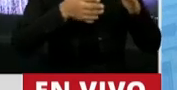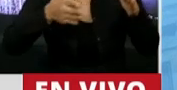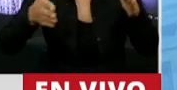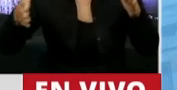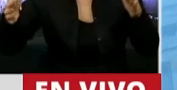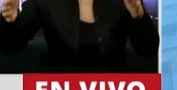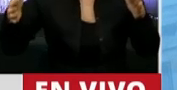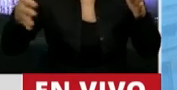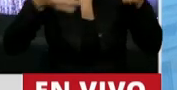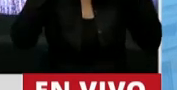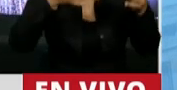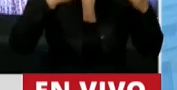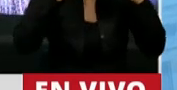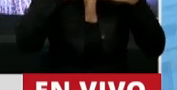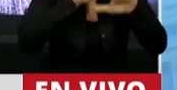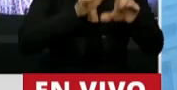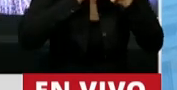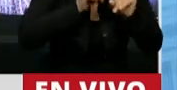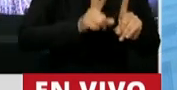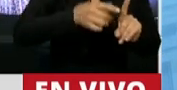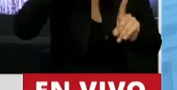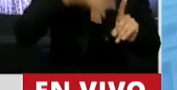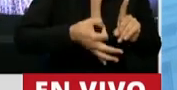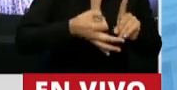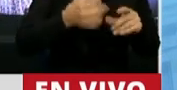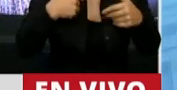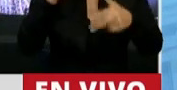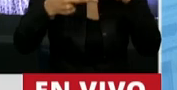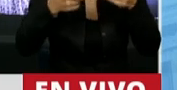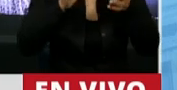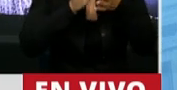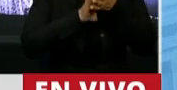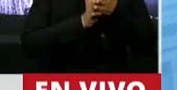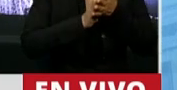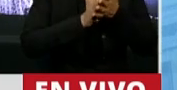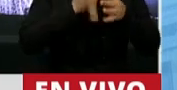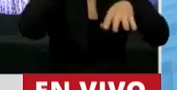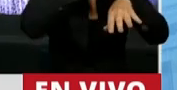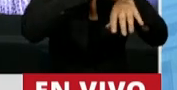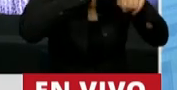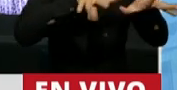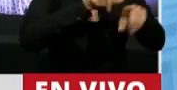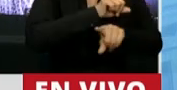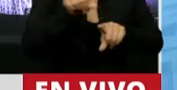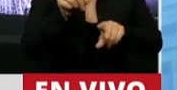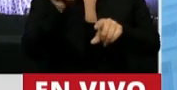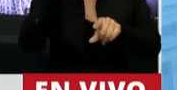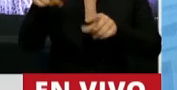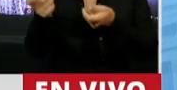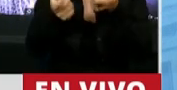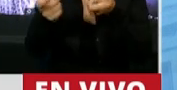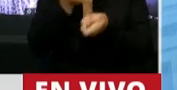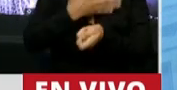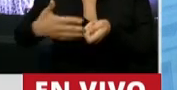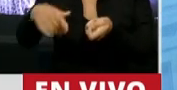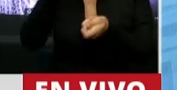más precisamente la cuarentena, porque lo que voy a señalar ahora no tiene que ver con la pandemia, sino con el manejo que ha hecho el gobierno